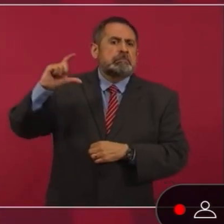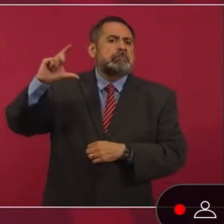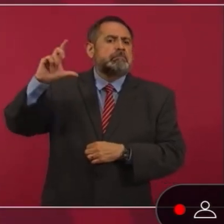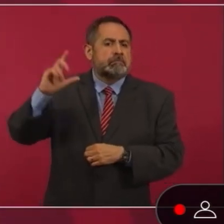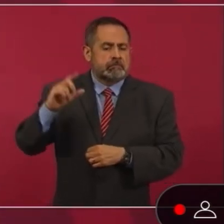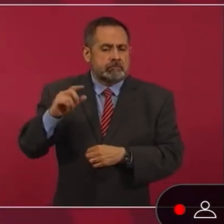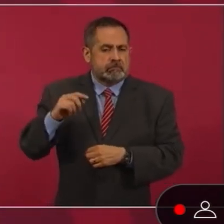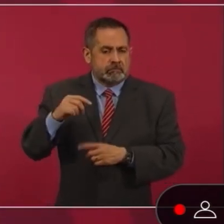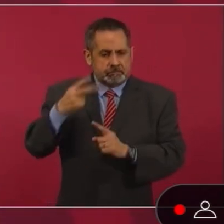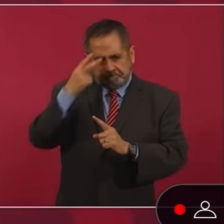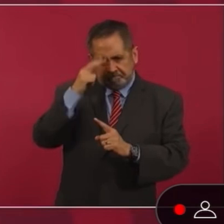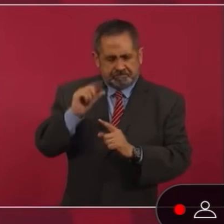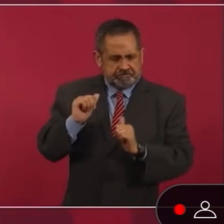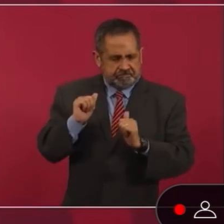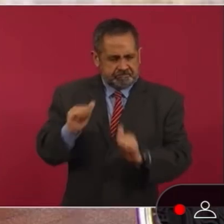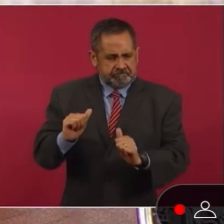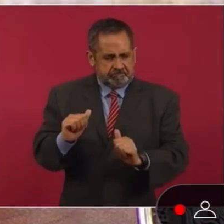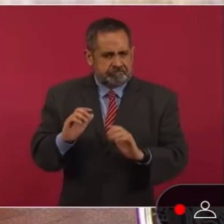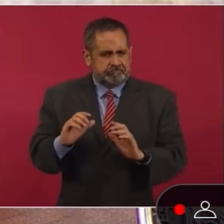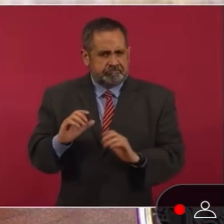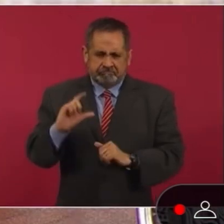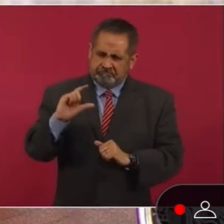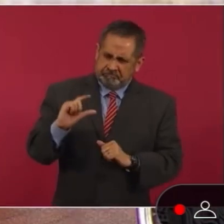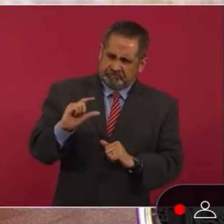se ha apreciado.